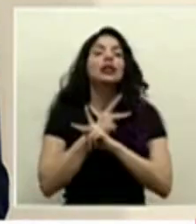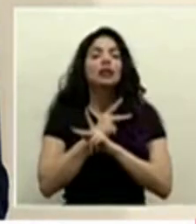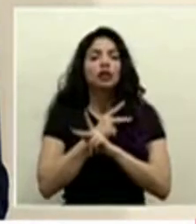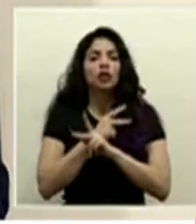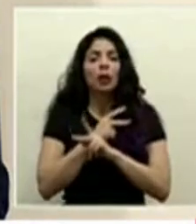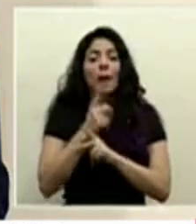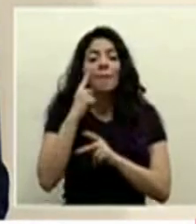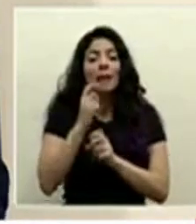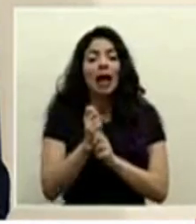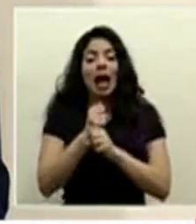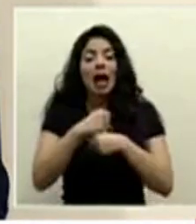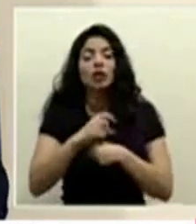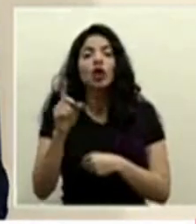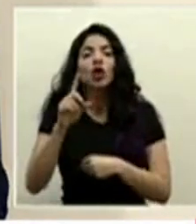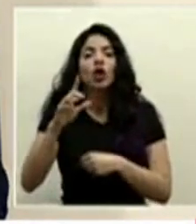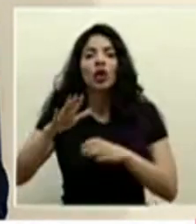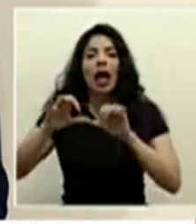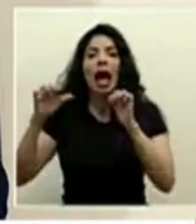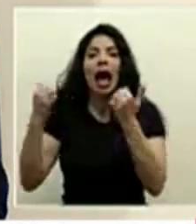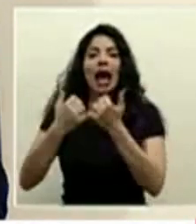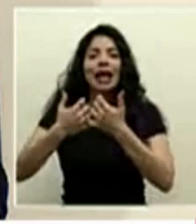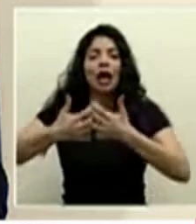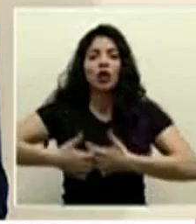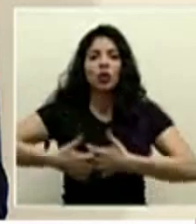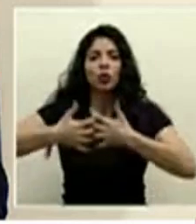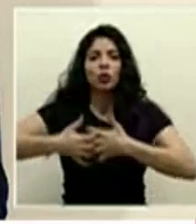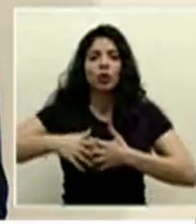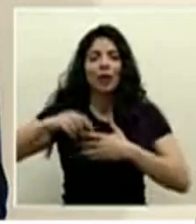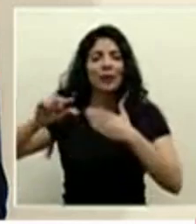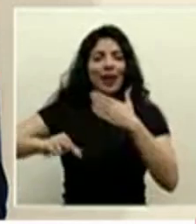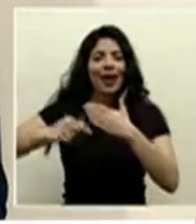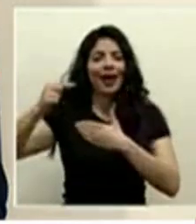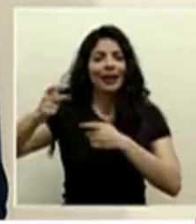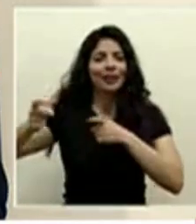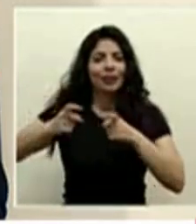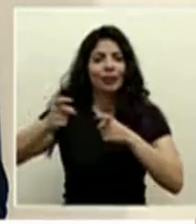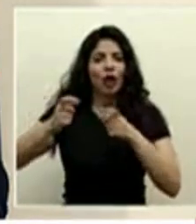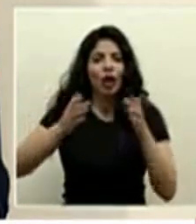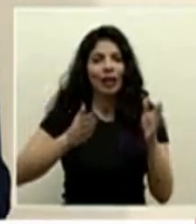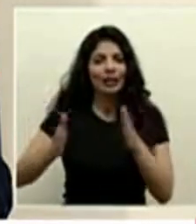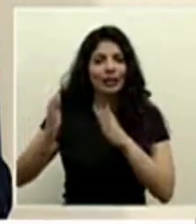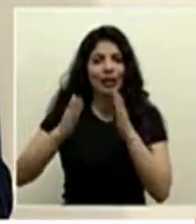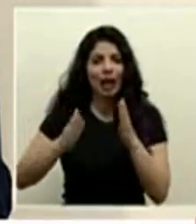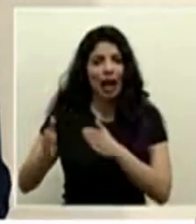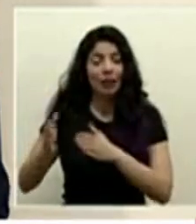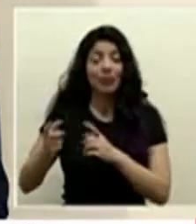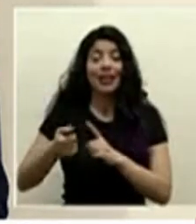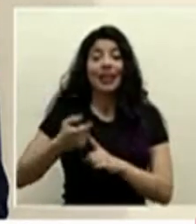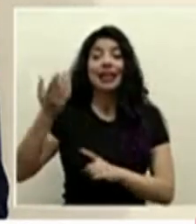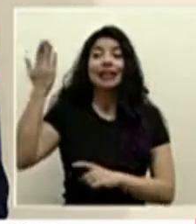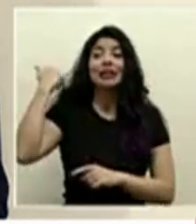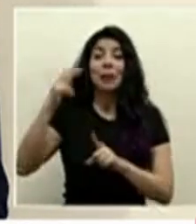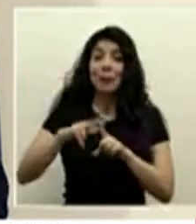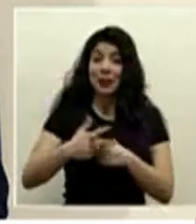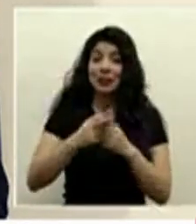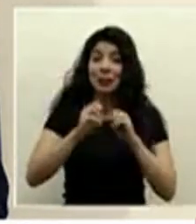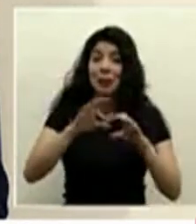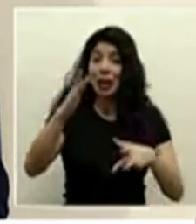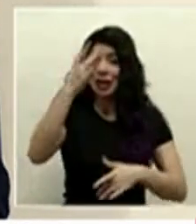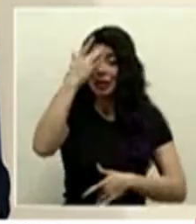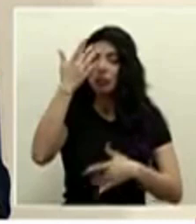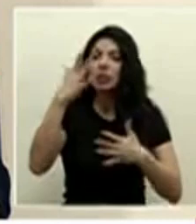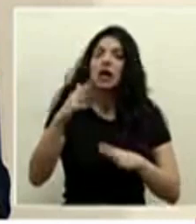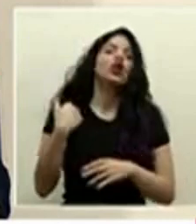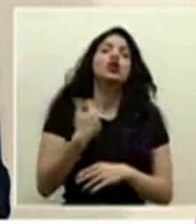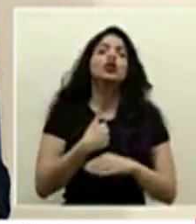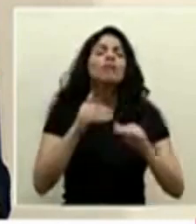la división industrial de la gerencia de logística nosotros desde el inicio de esta pandemia hicimos